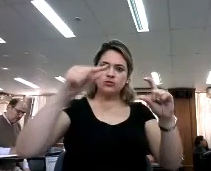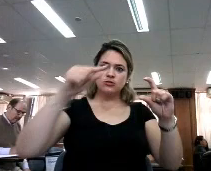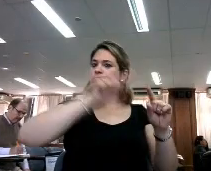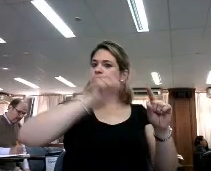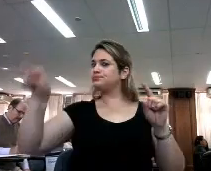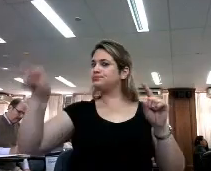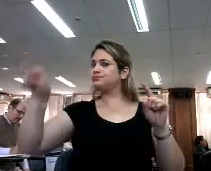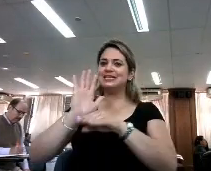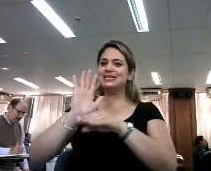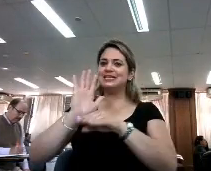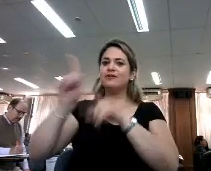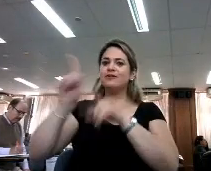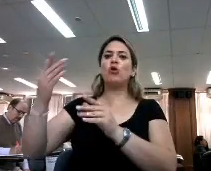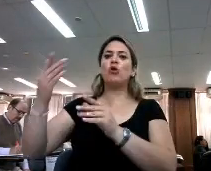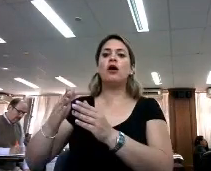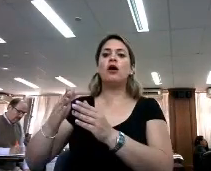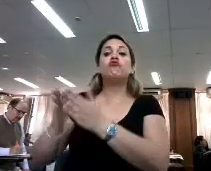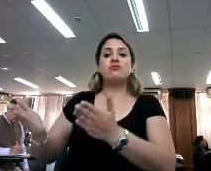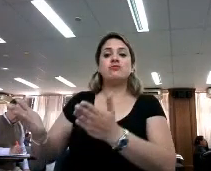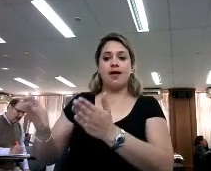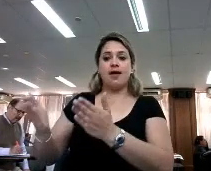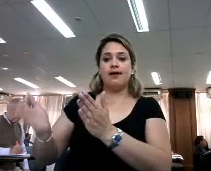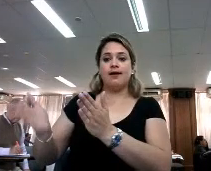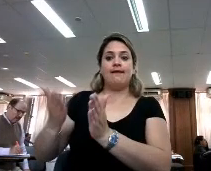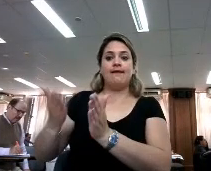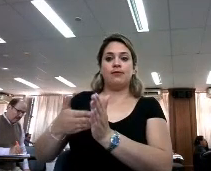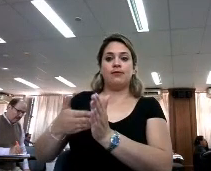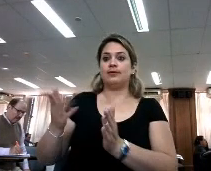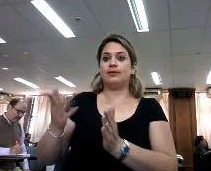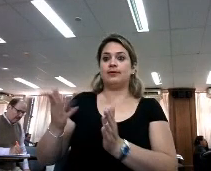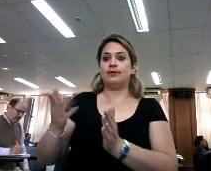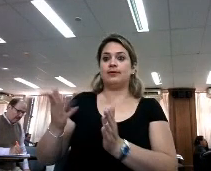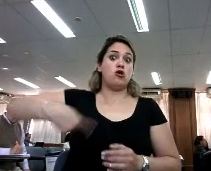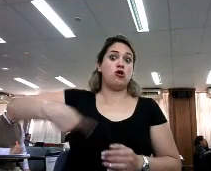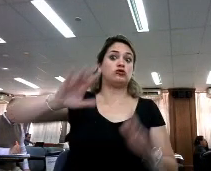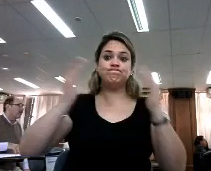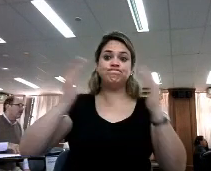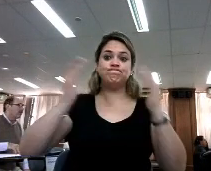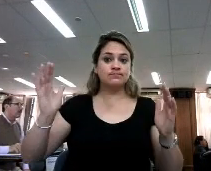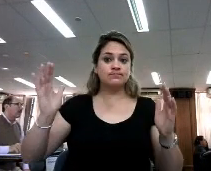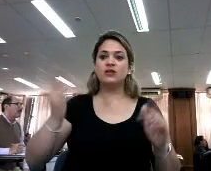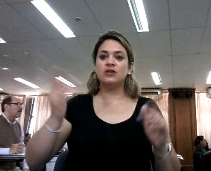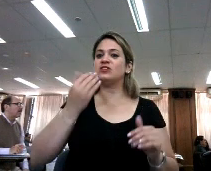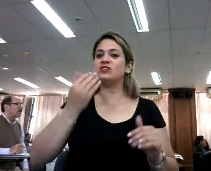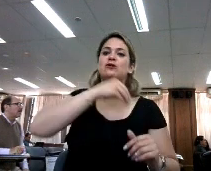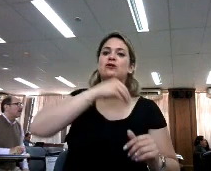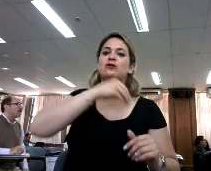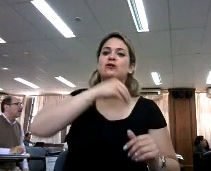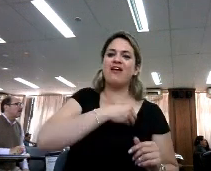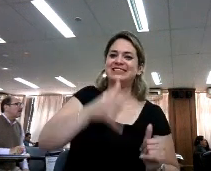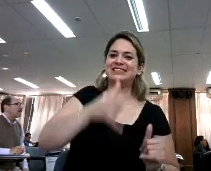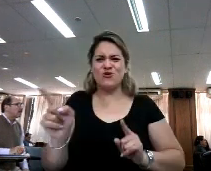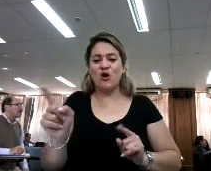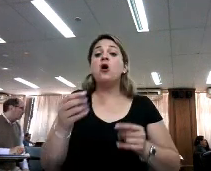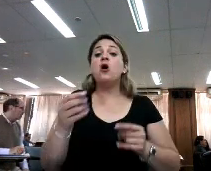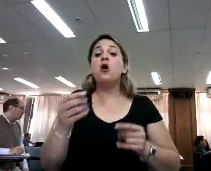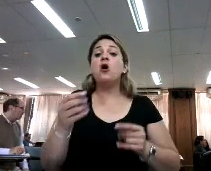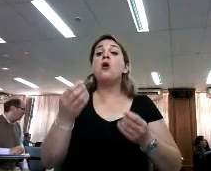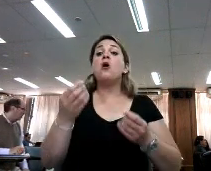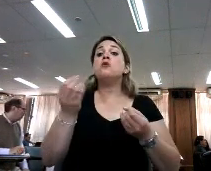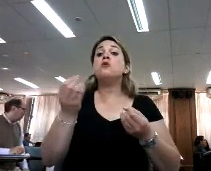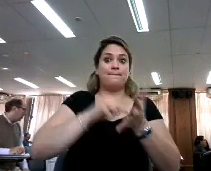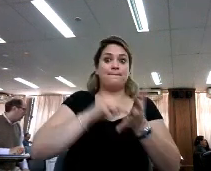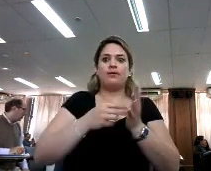a otro lado, a otra fuente. Fuente que nosotros no sabemos cuál es, no sabemos si es confiable o no. Porque otro problema que tenemos hoy en día,